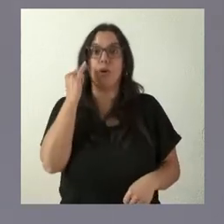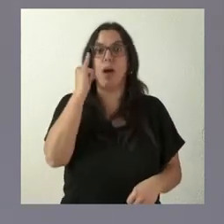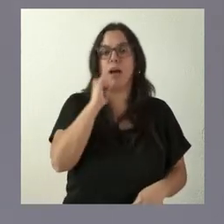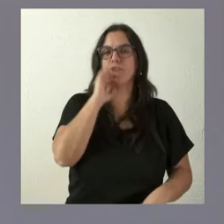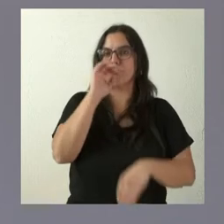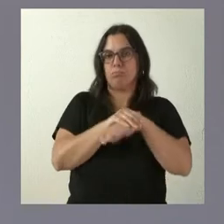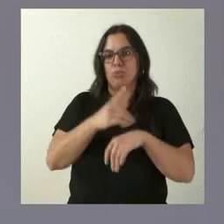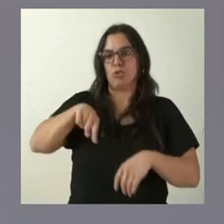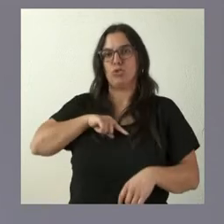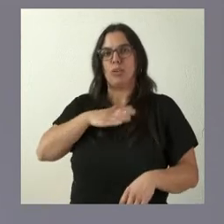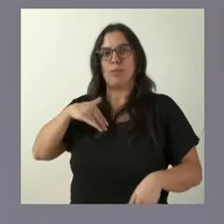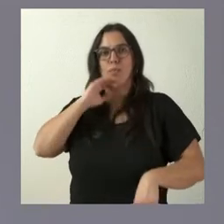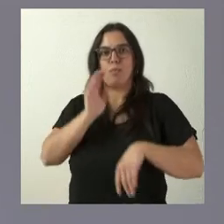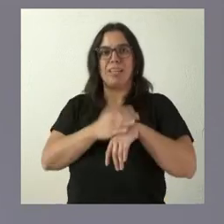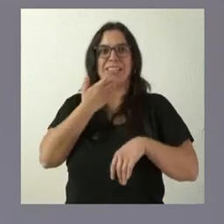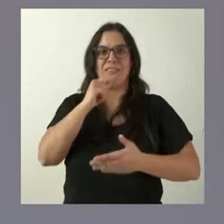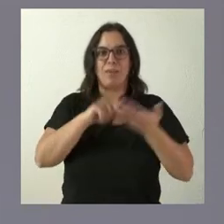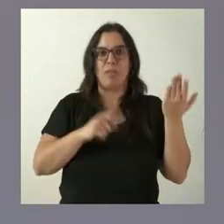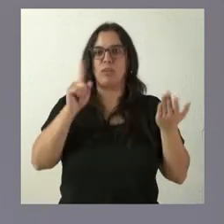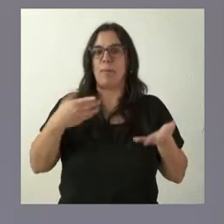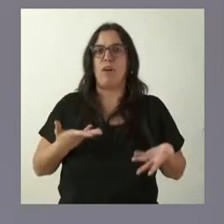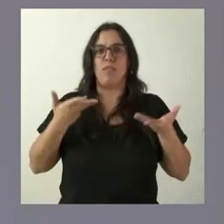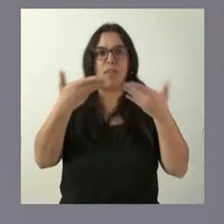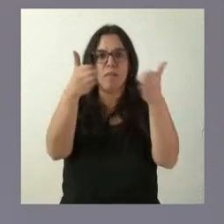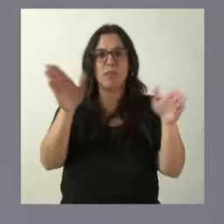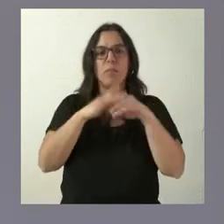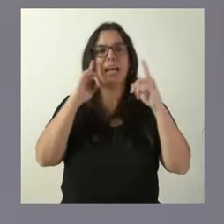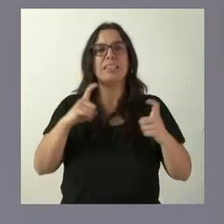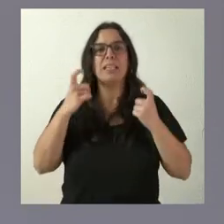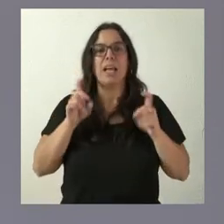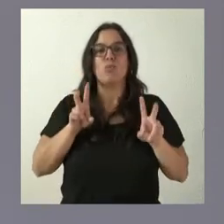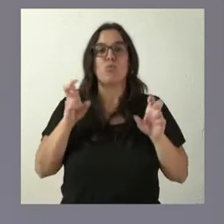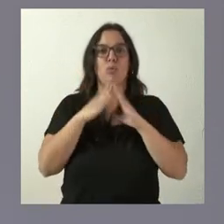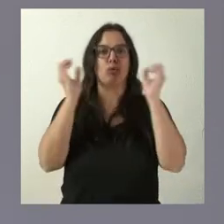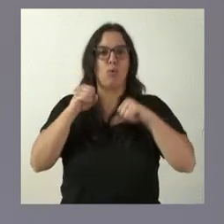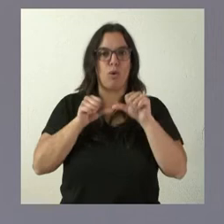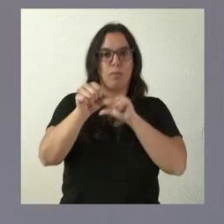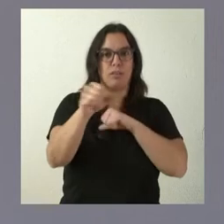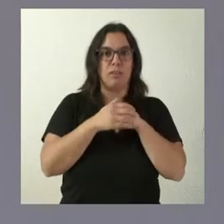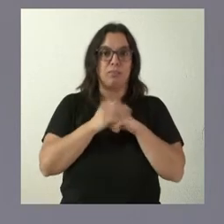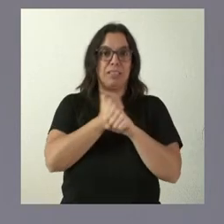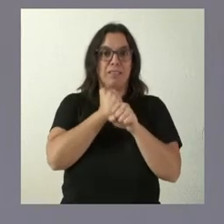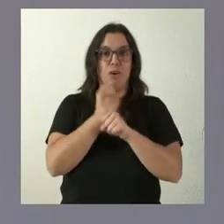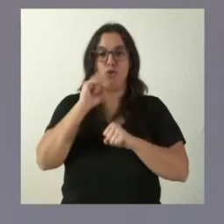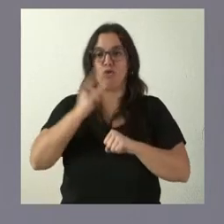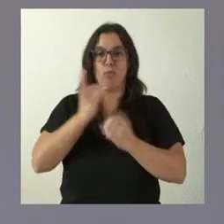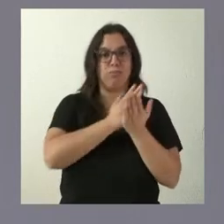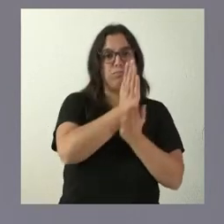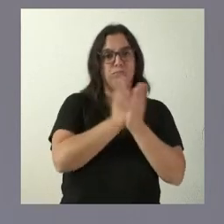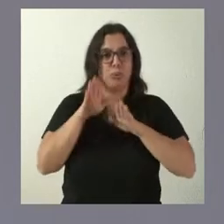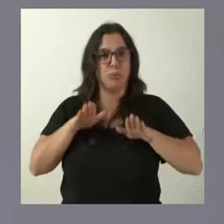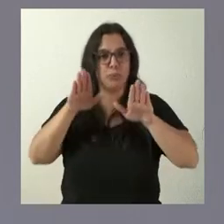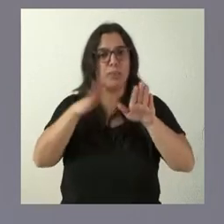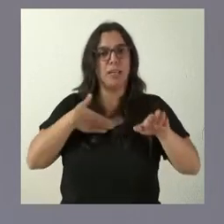de cumplir lo que firmamos y también de tener la mano abierta para intentar llegar a nuevos acuerdos. Esta es la doble tarea que tenemos encima de la mesa y que queremos seguir realizando,